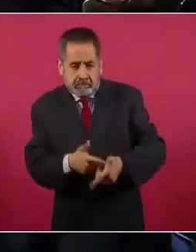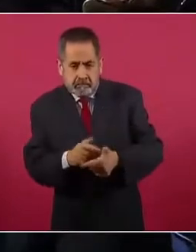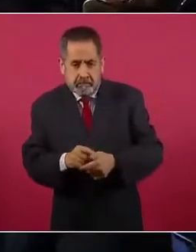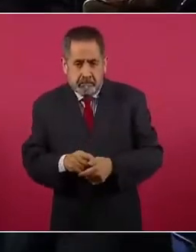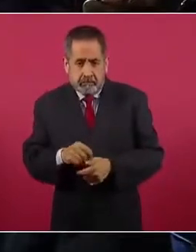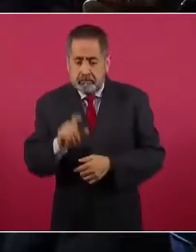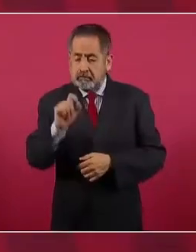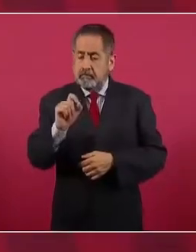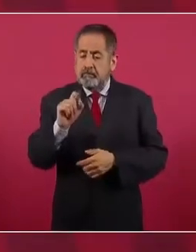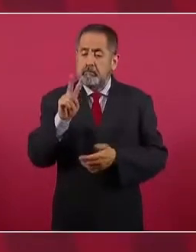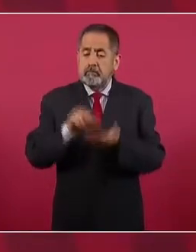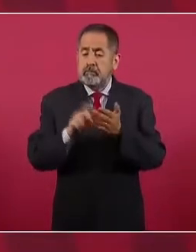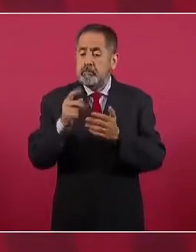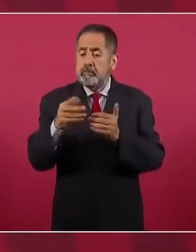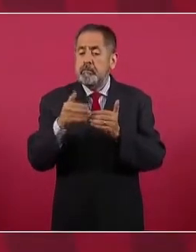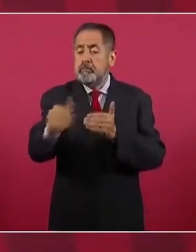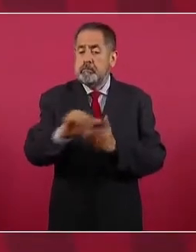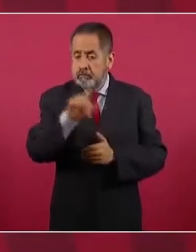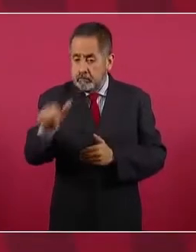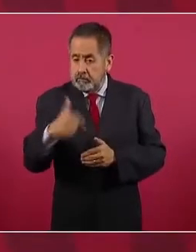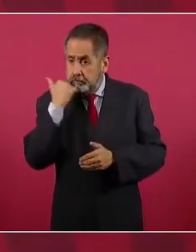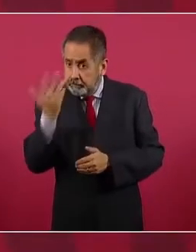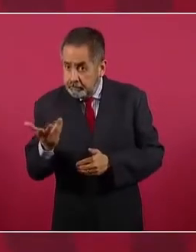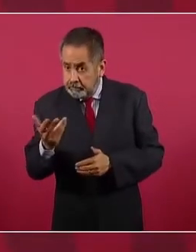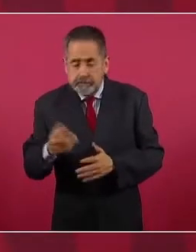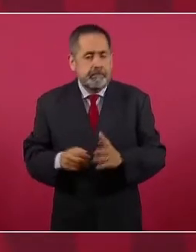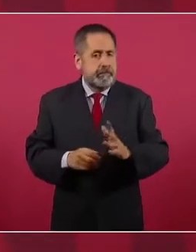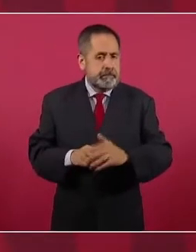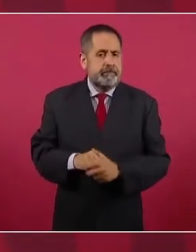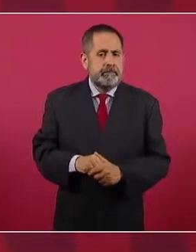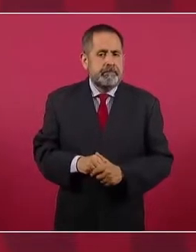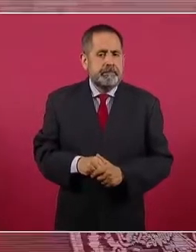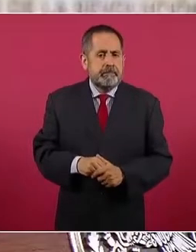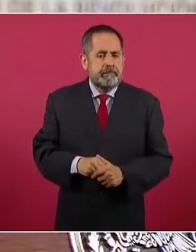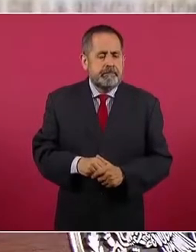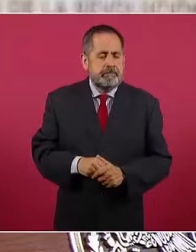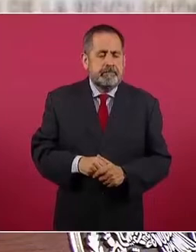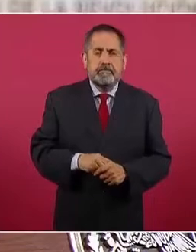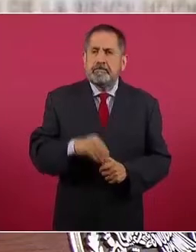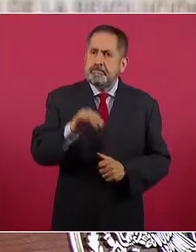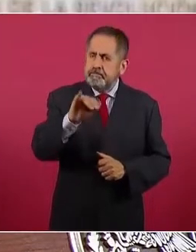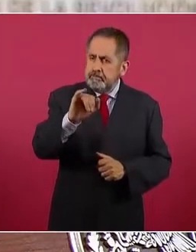se pueda